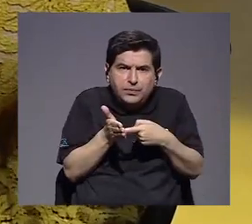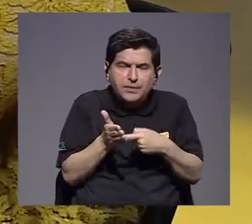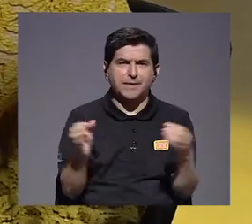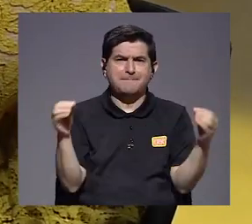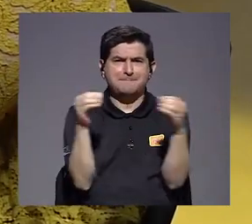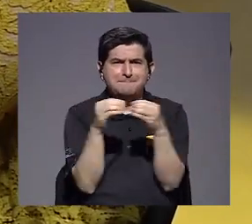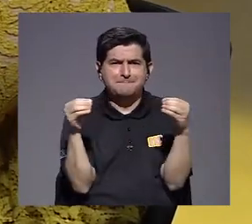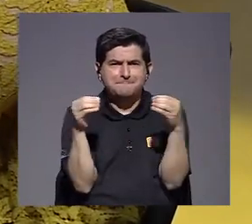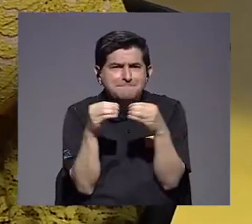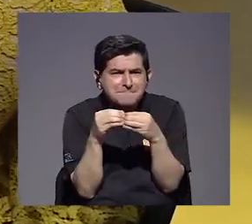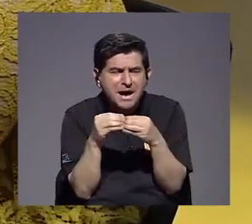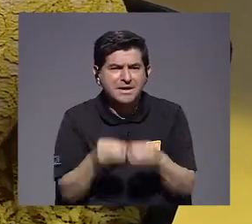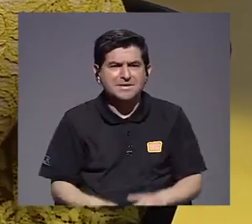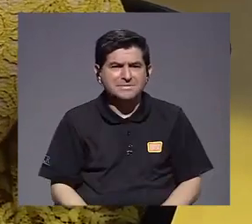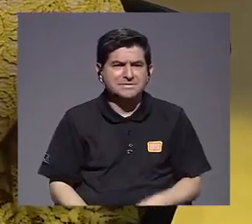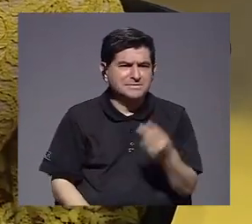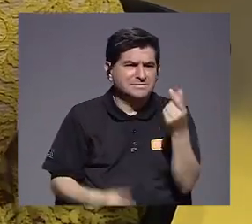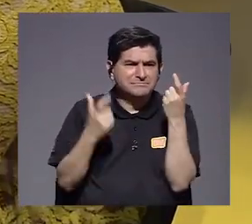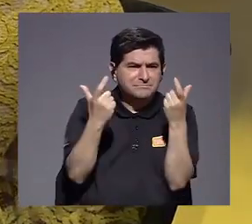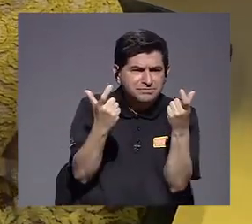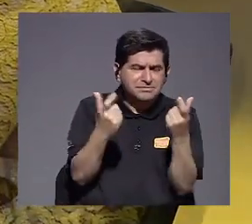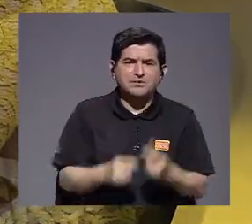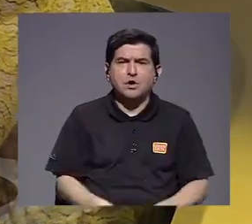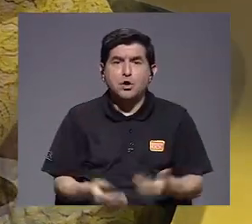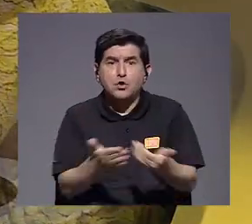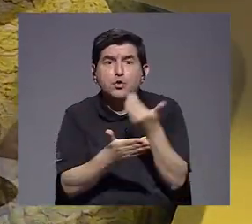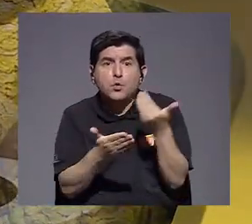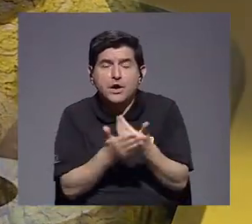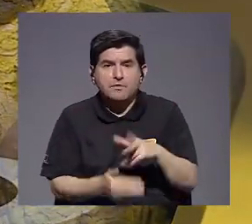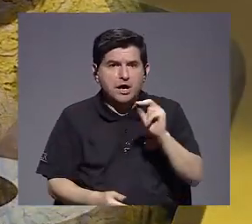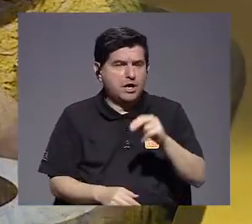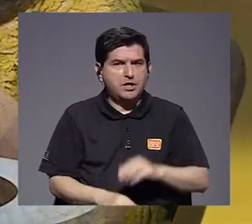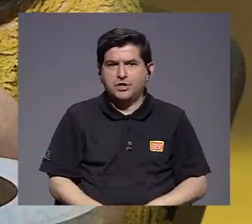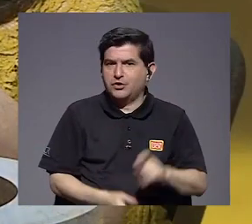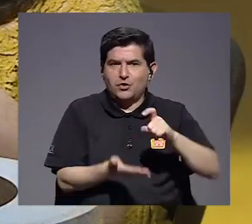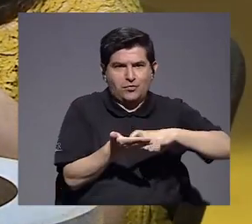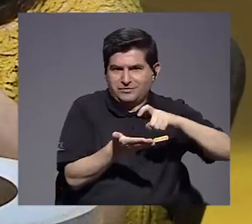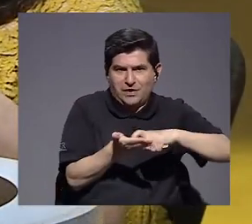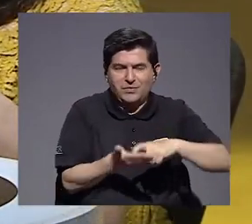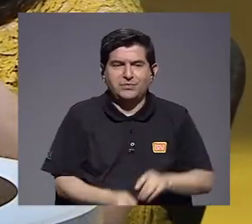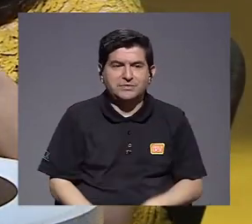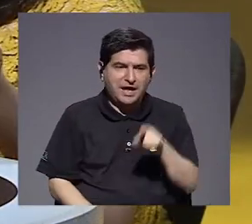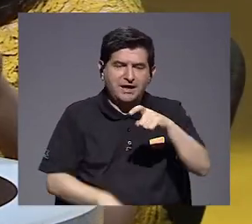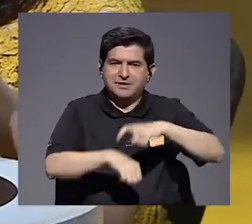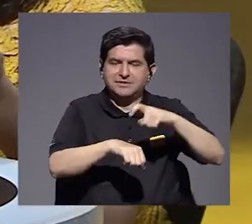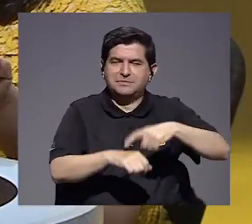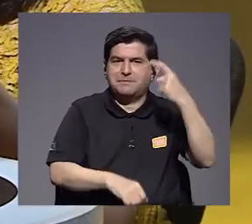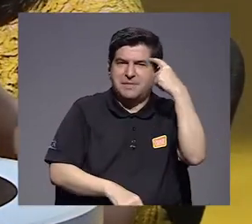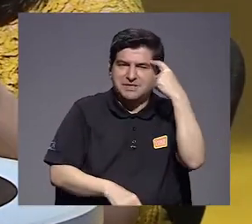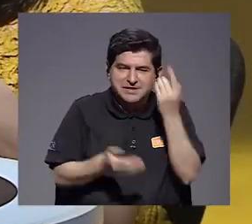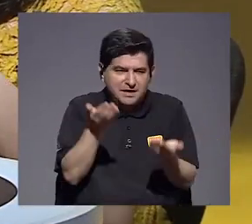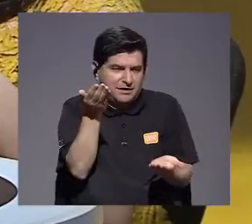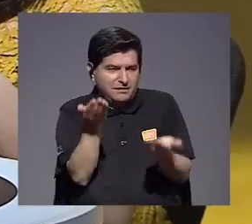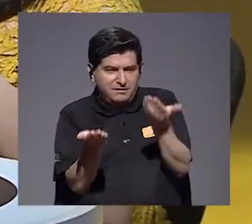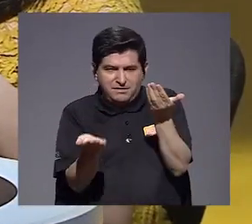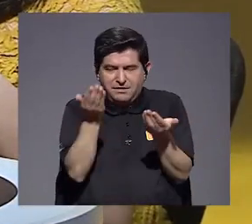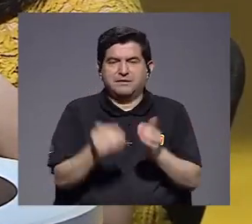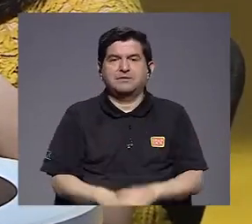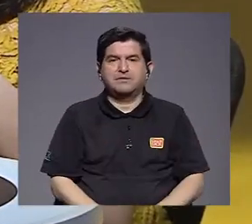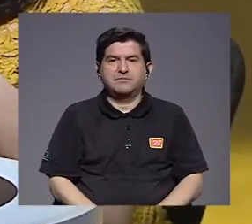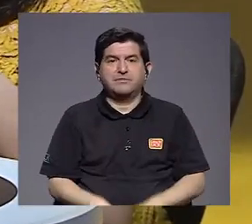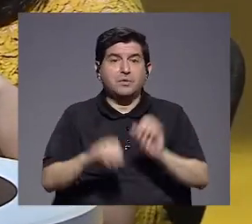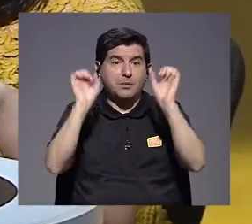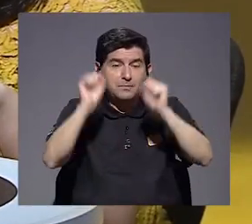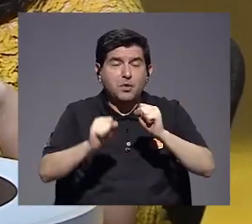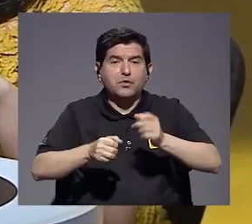fuente nueva de recursos, que no sea deficitaria, pues en ese momento se procurará que sea equilibrado, que sea